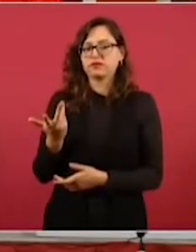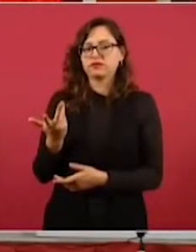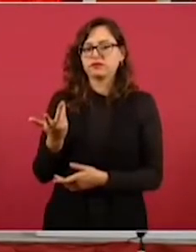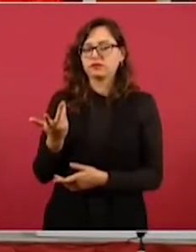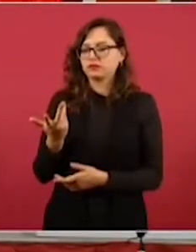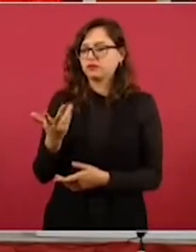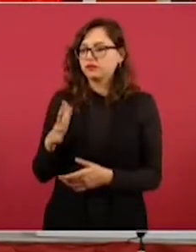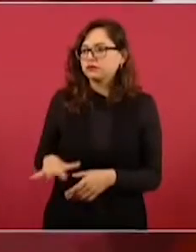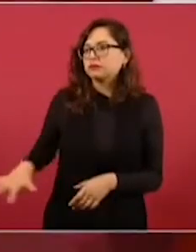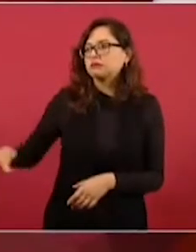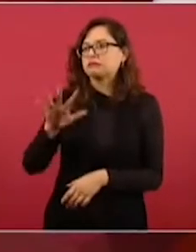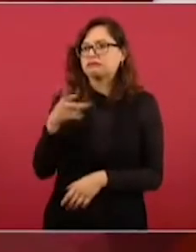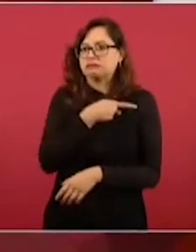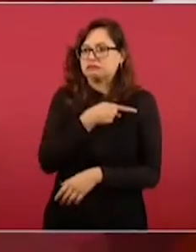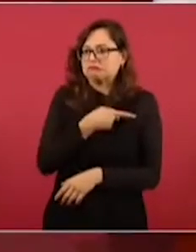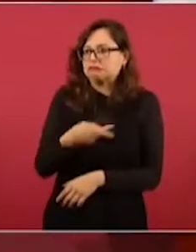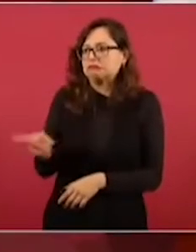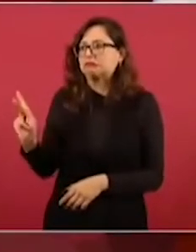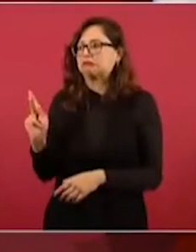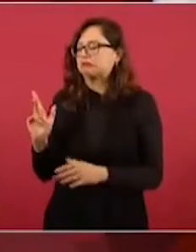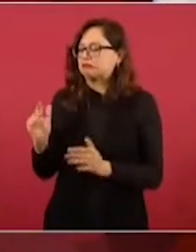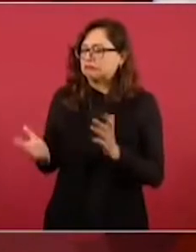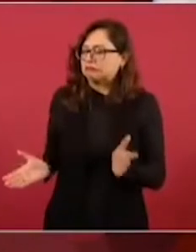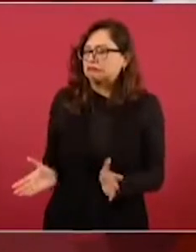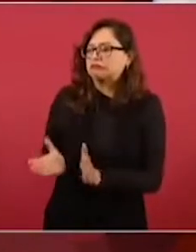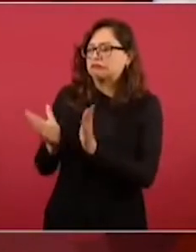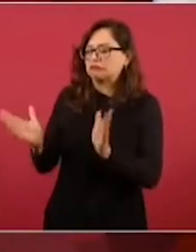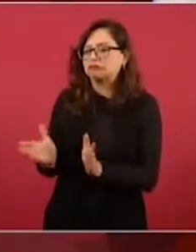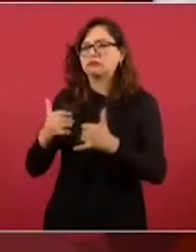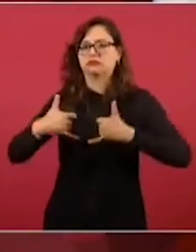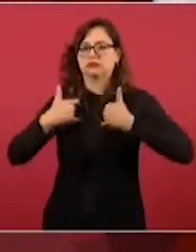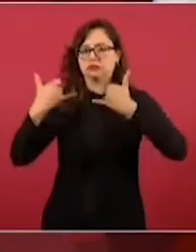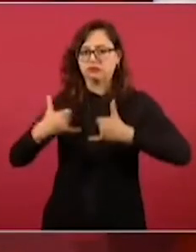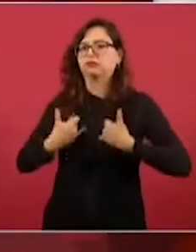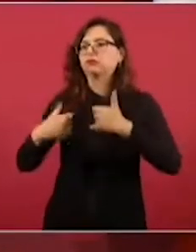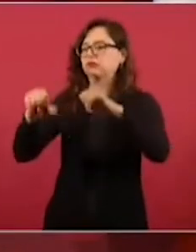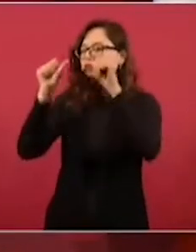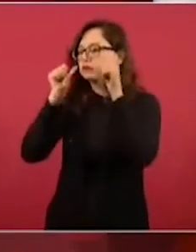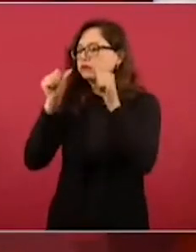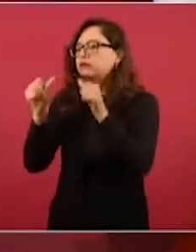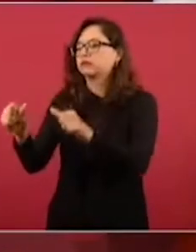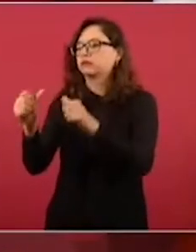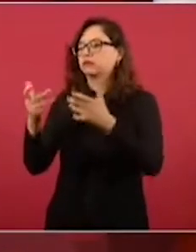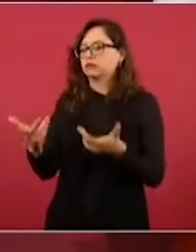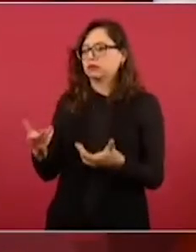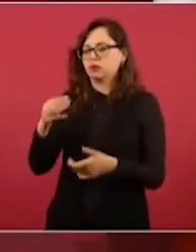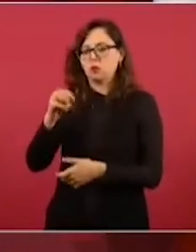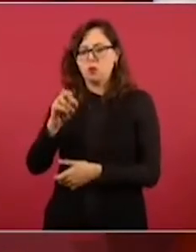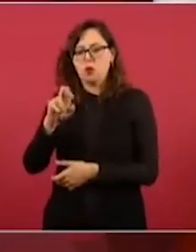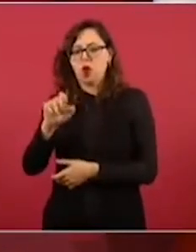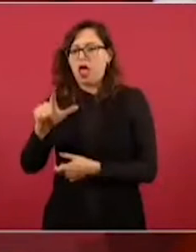el pueblo, que se atienda a los jóvenes, que se moralice la vida pública,